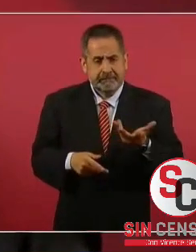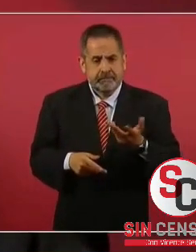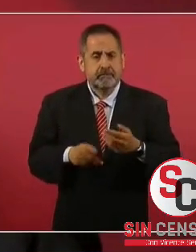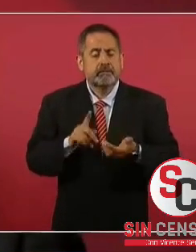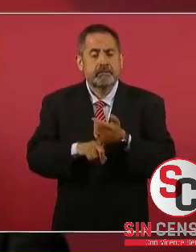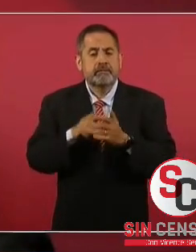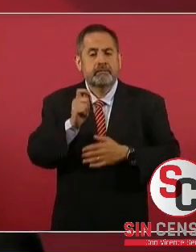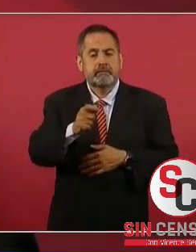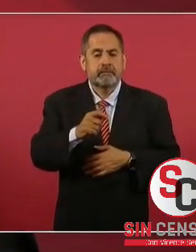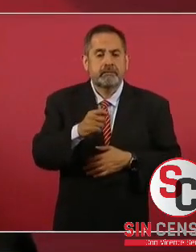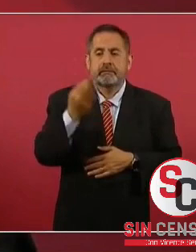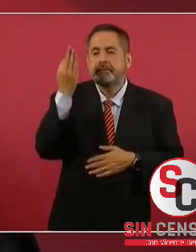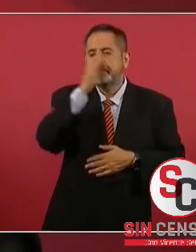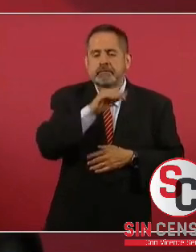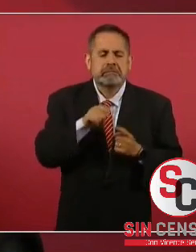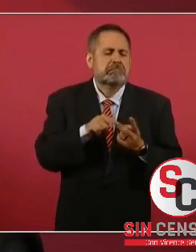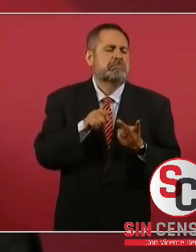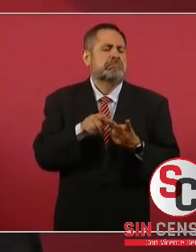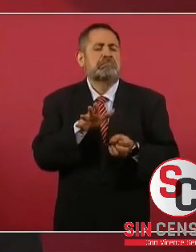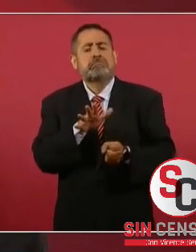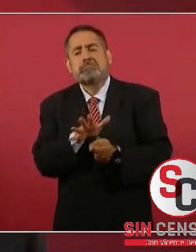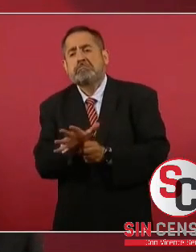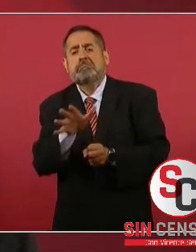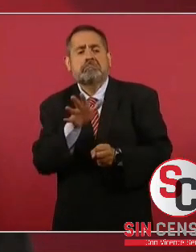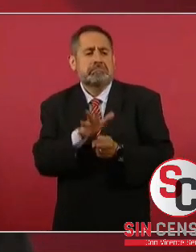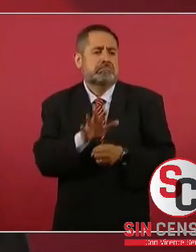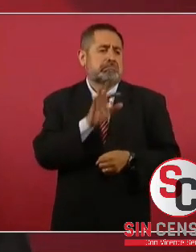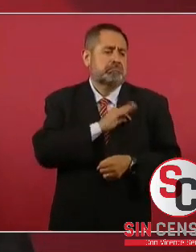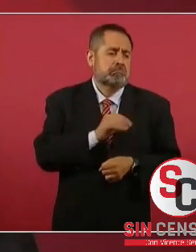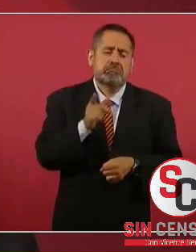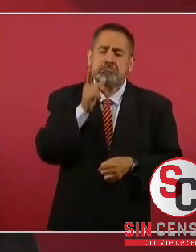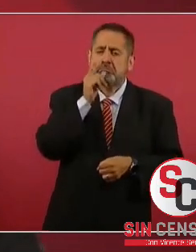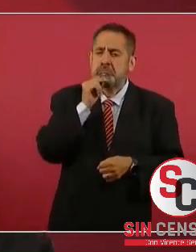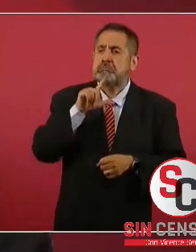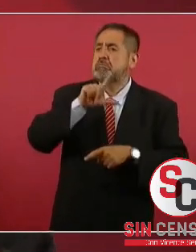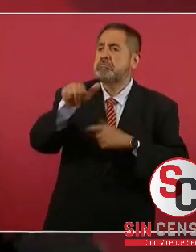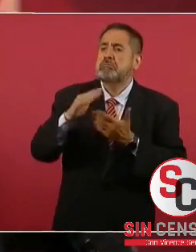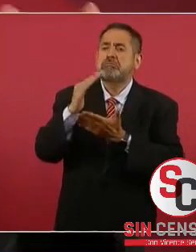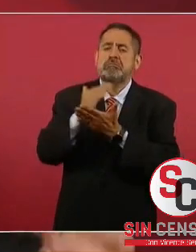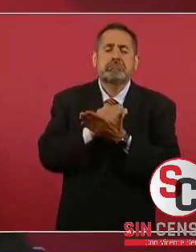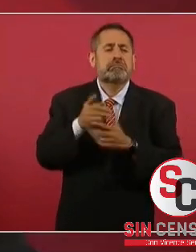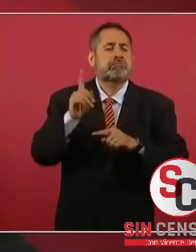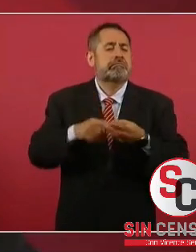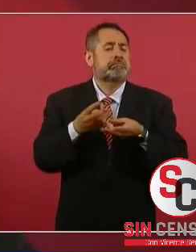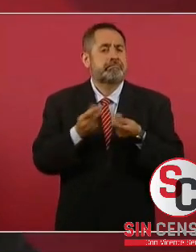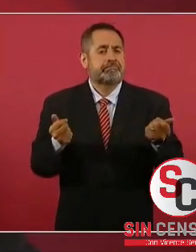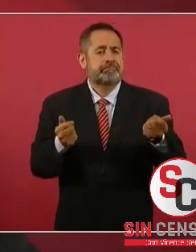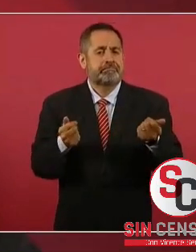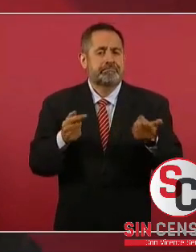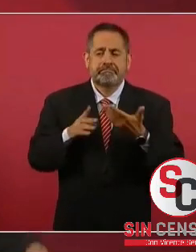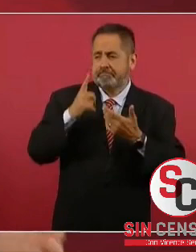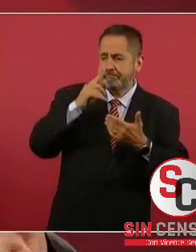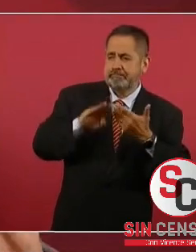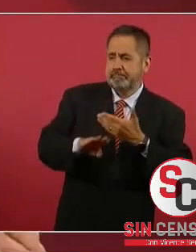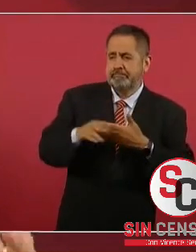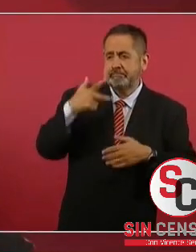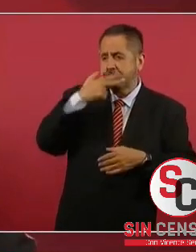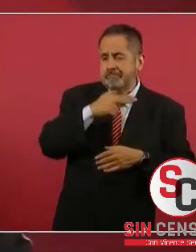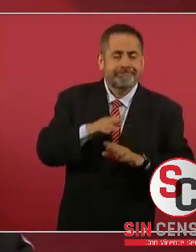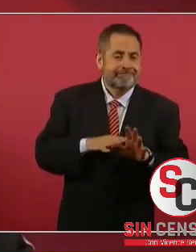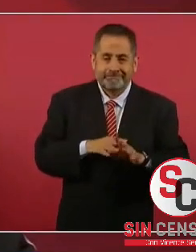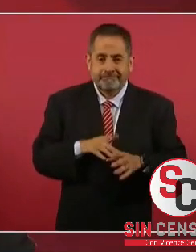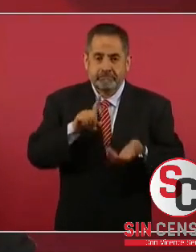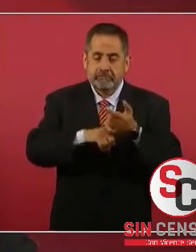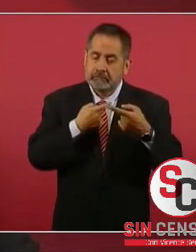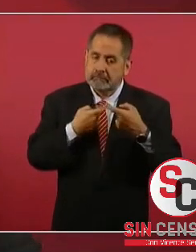falso que sean una alternativa para dejar de fumar o para evitar fumar, que es